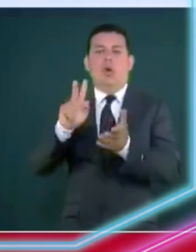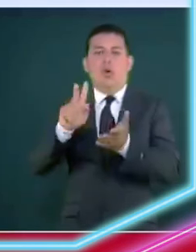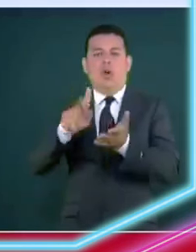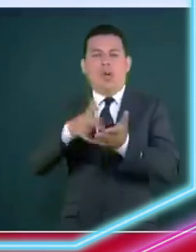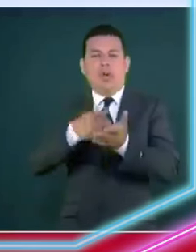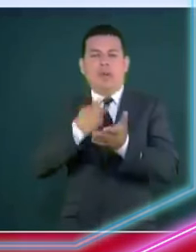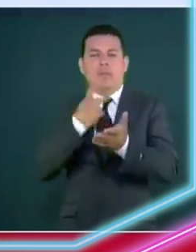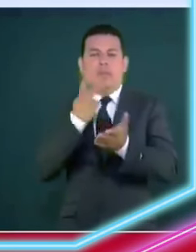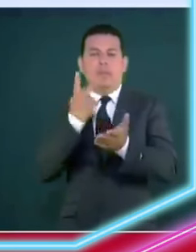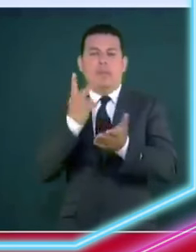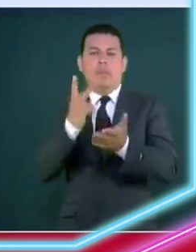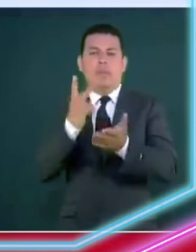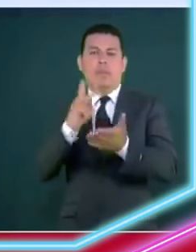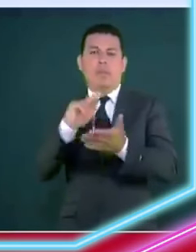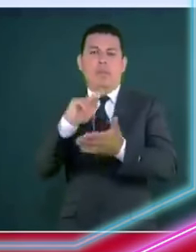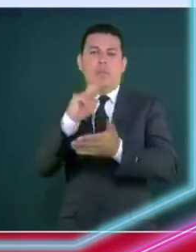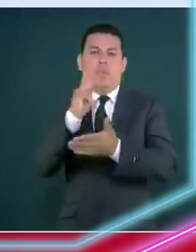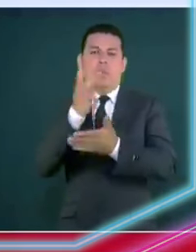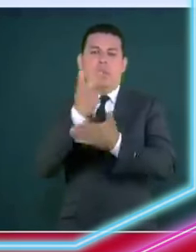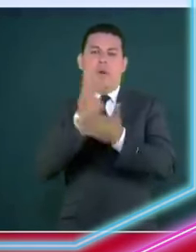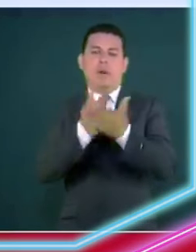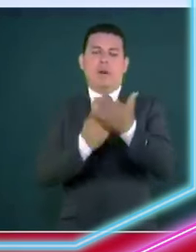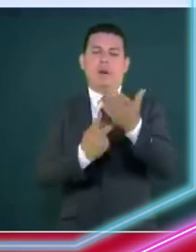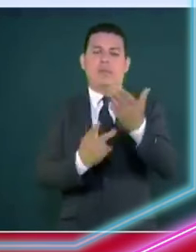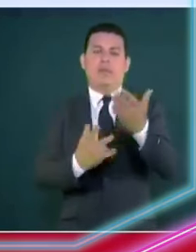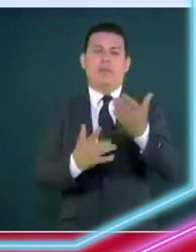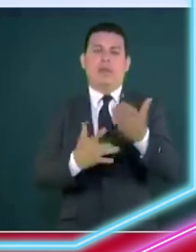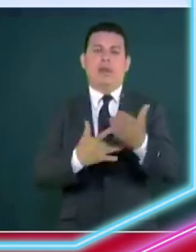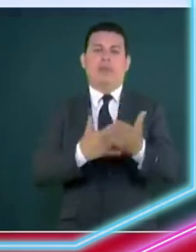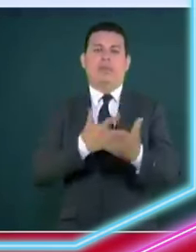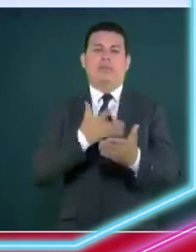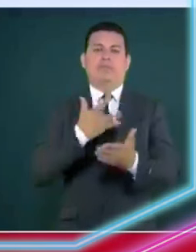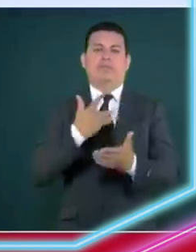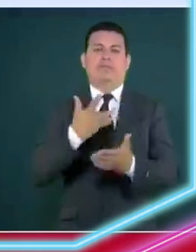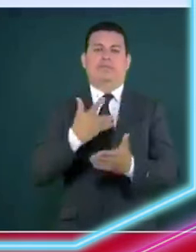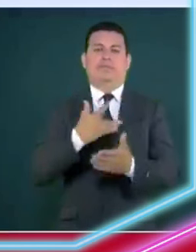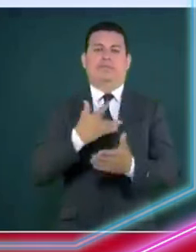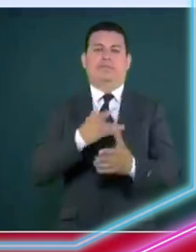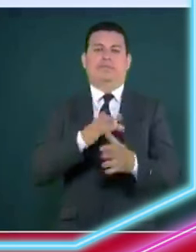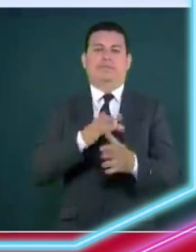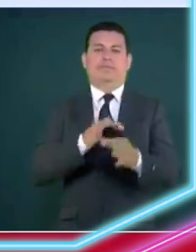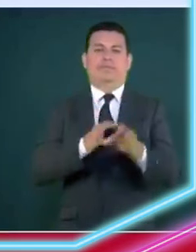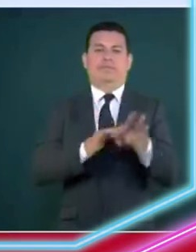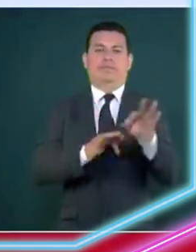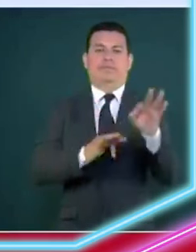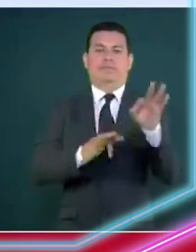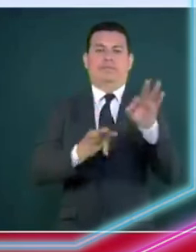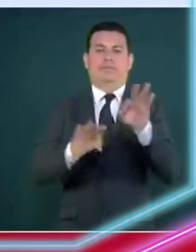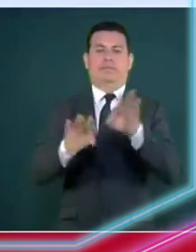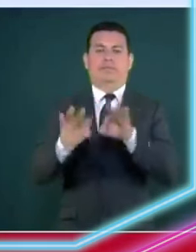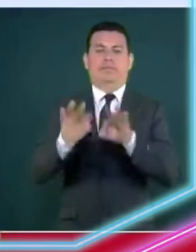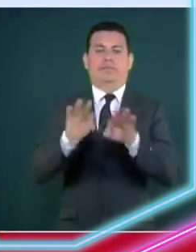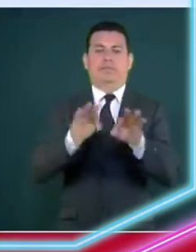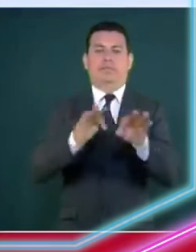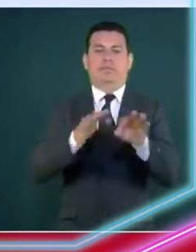parece bien es que creo que hay un gran porcentaje de las personas que migran y que les toca pasar por nuestro país que